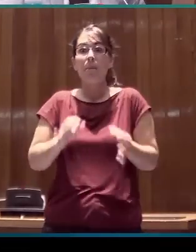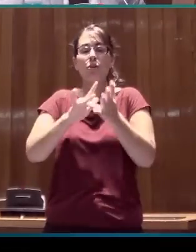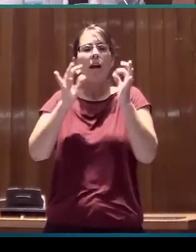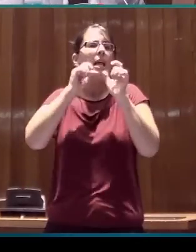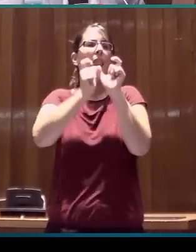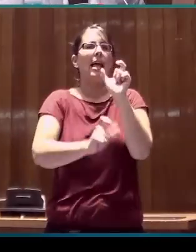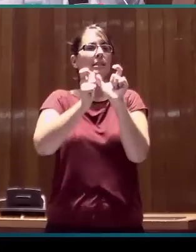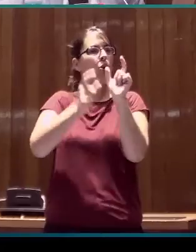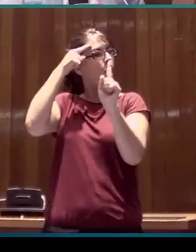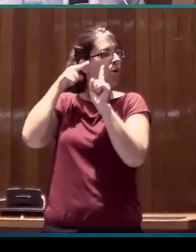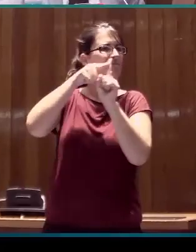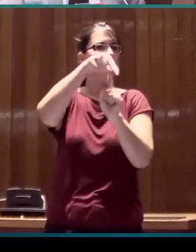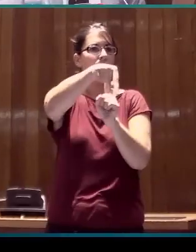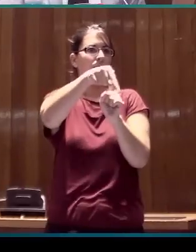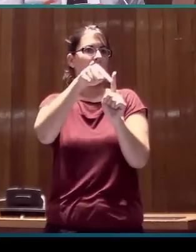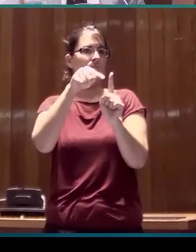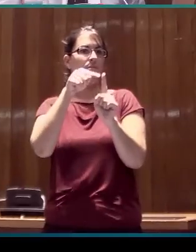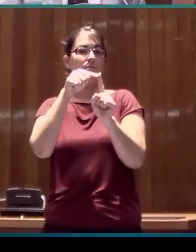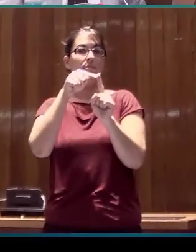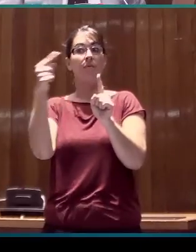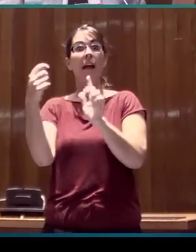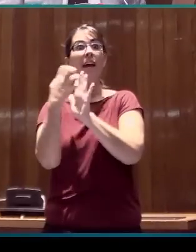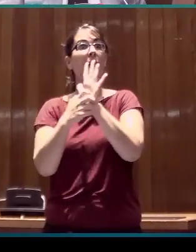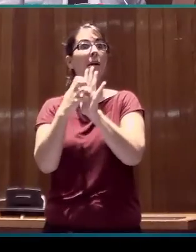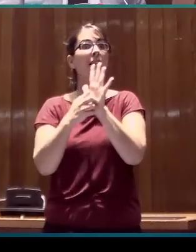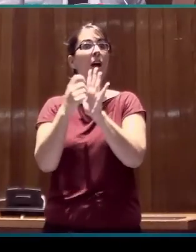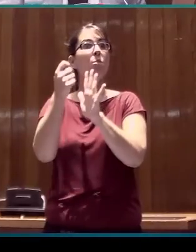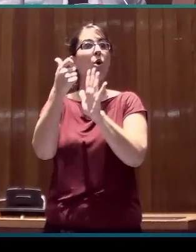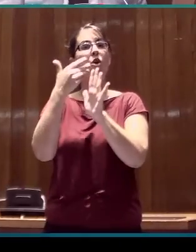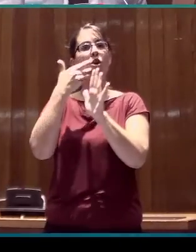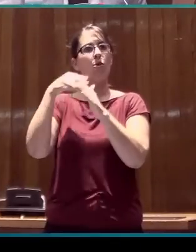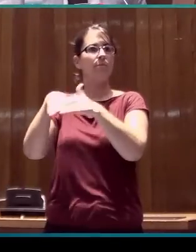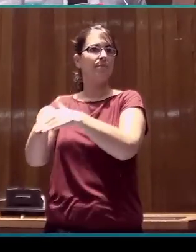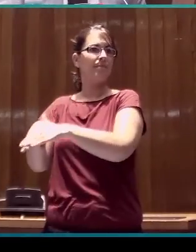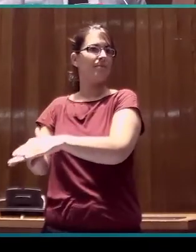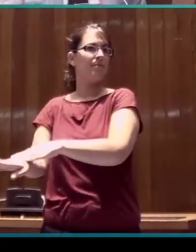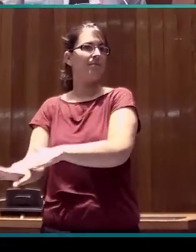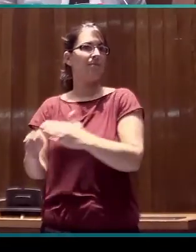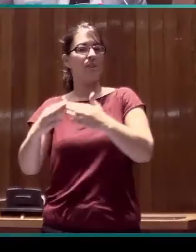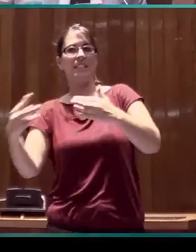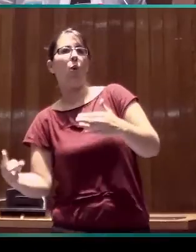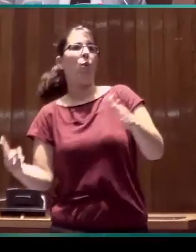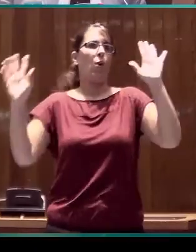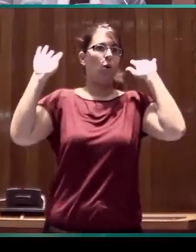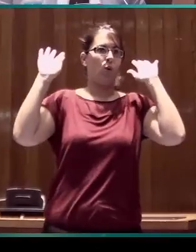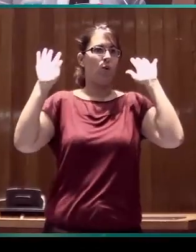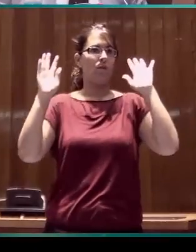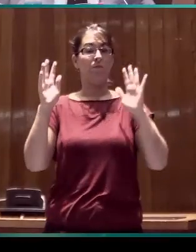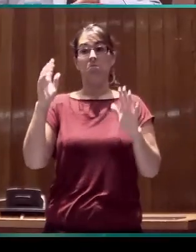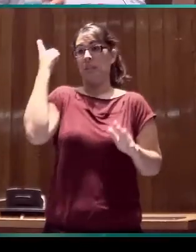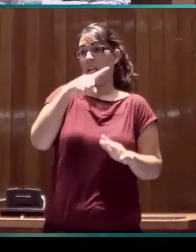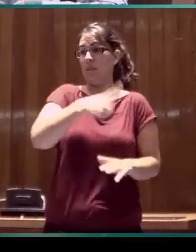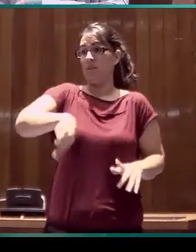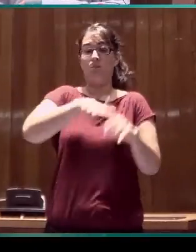de la lengua de signos. Y la gramática queda un poco negligida cuando sabemos que para muchas de las necesidades